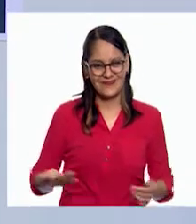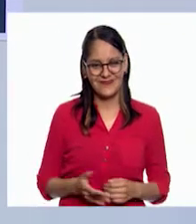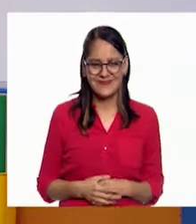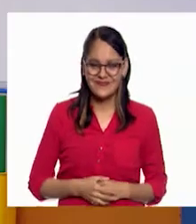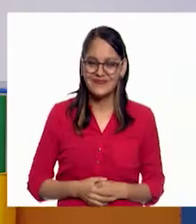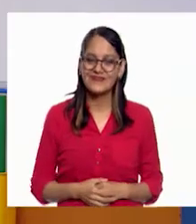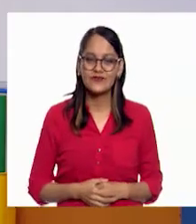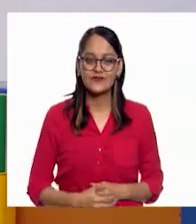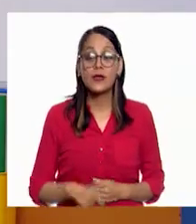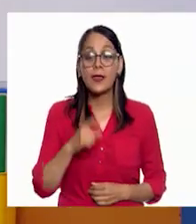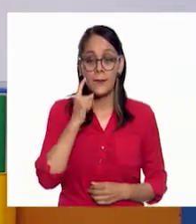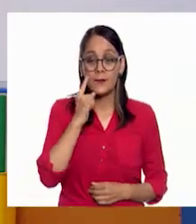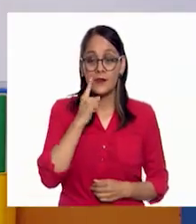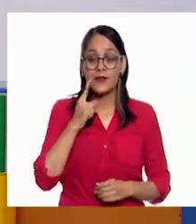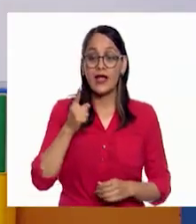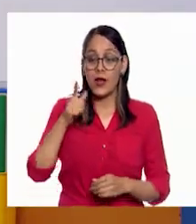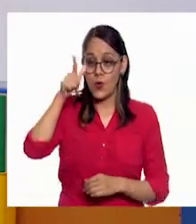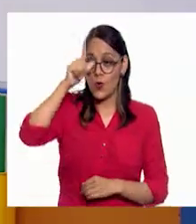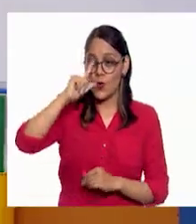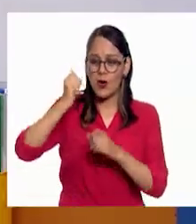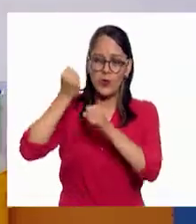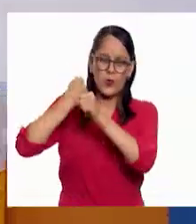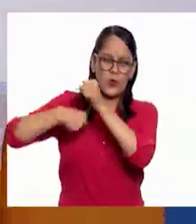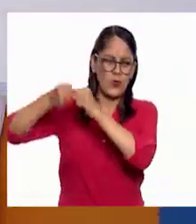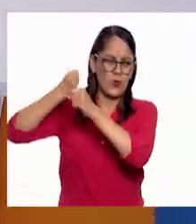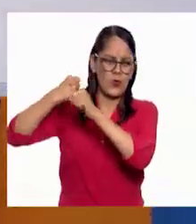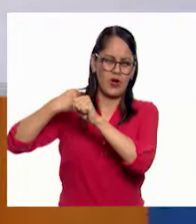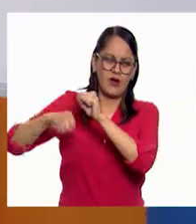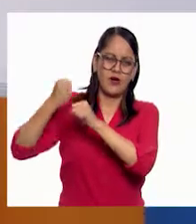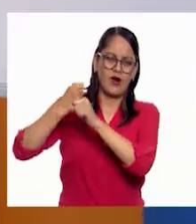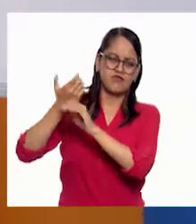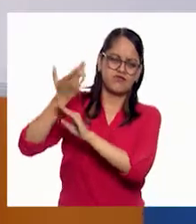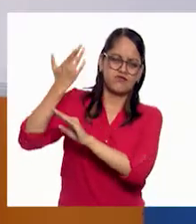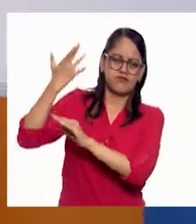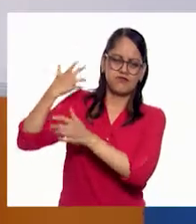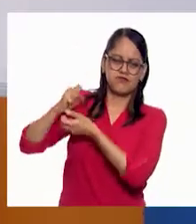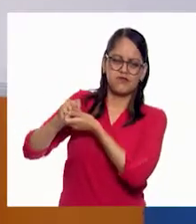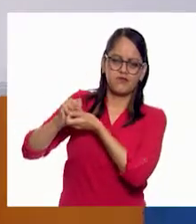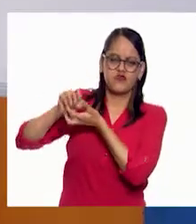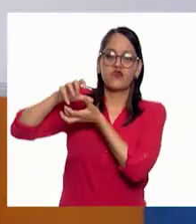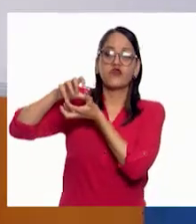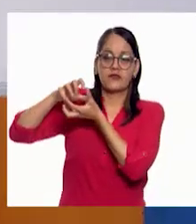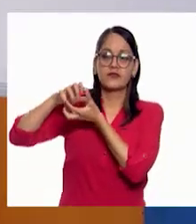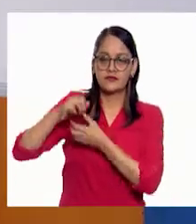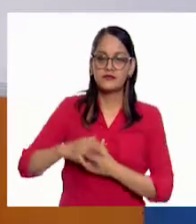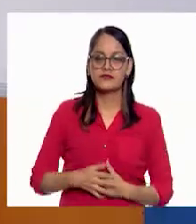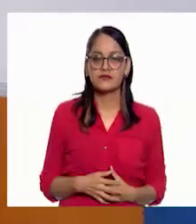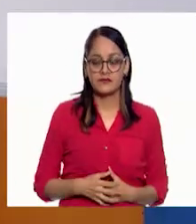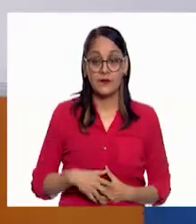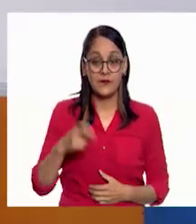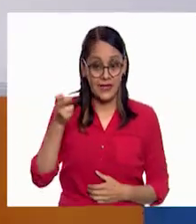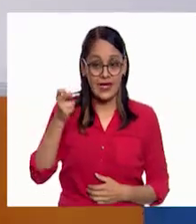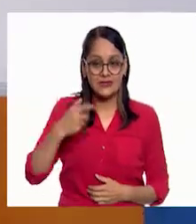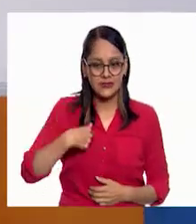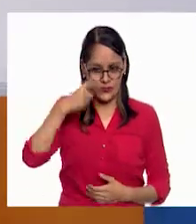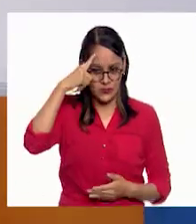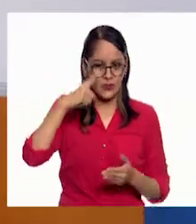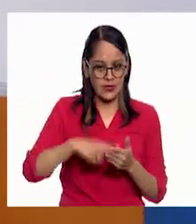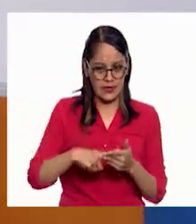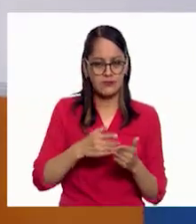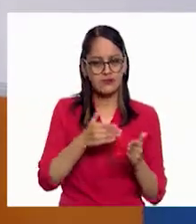La luna se formó hace muchísimo tiempo. También es la que continúa para mí, así como pienso que...